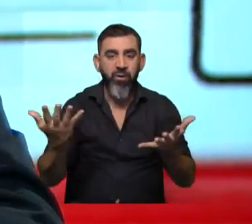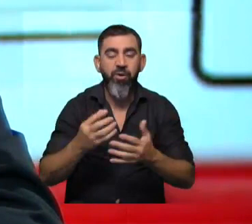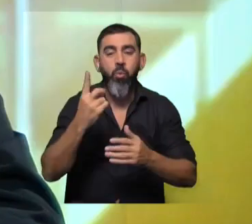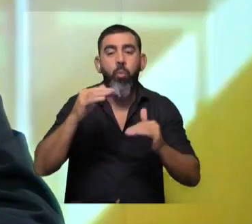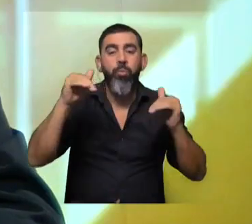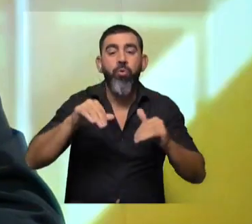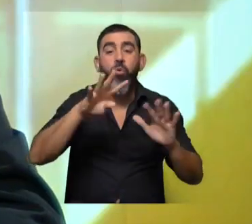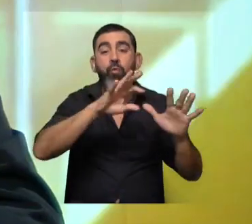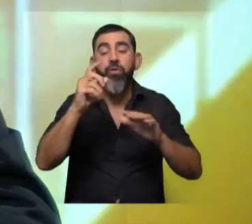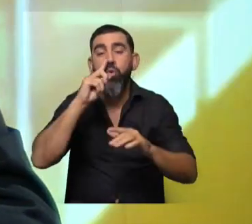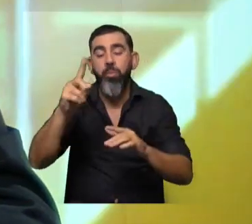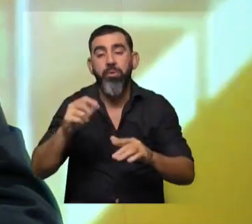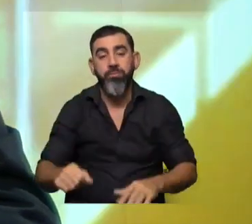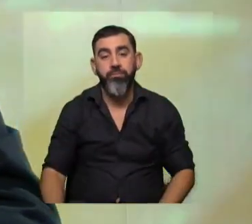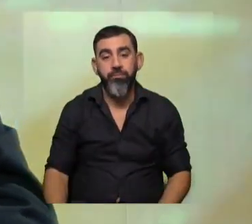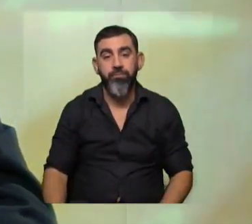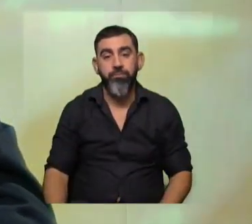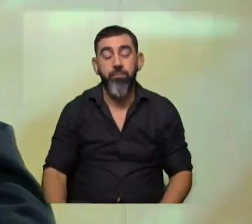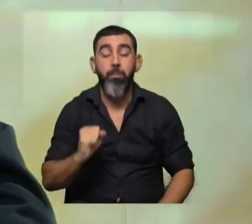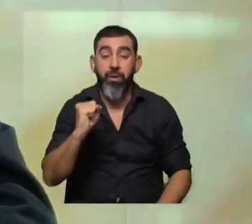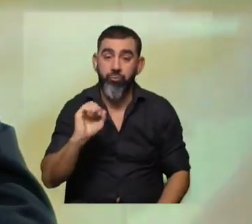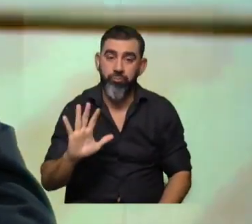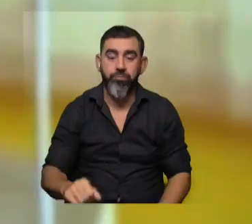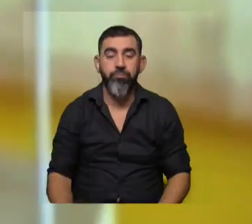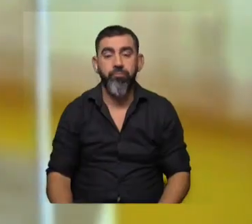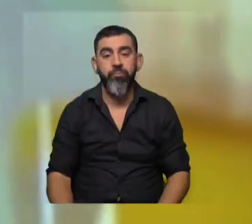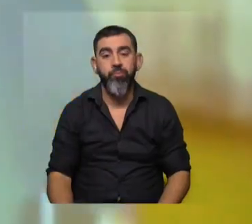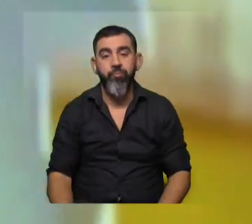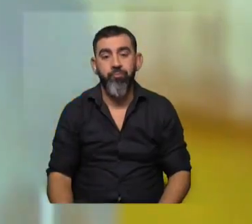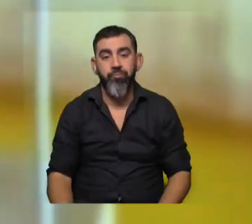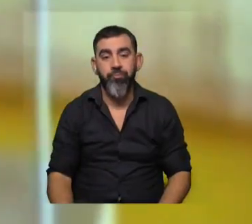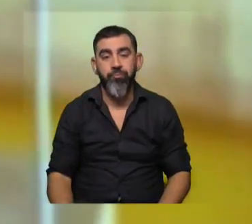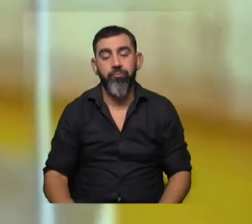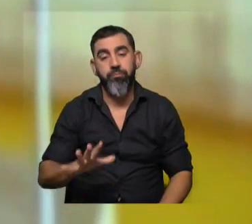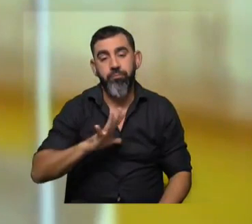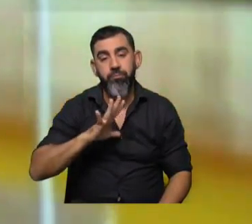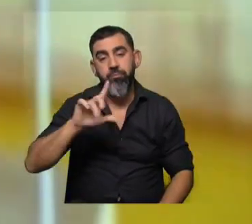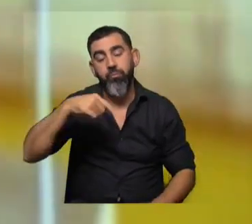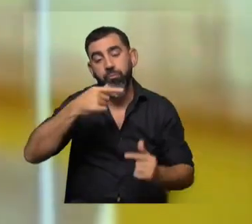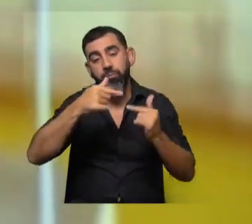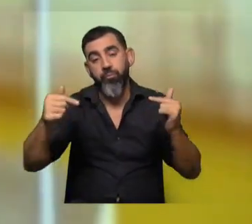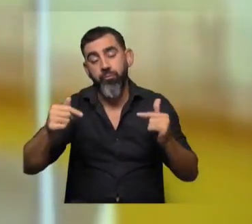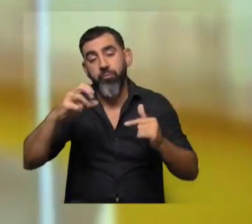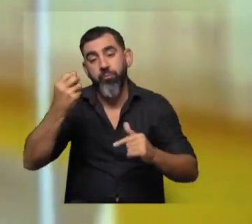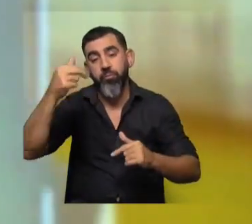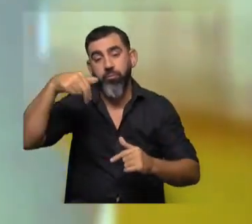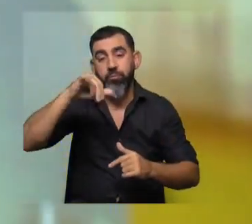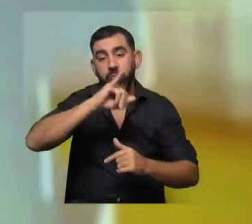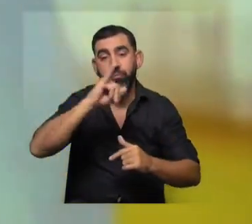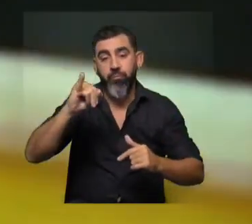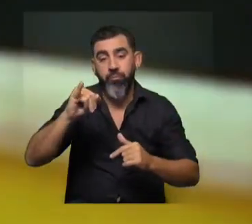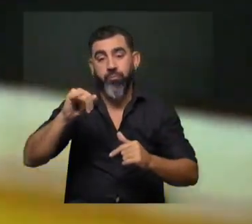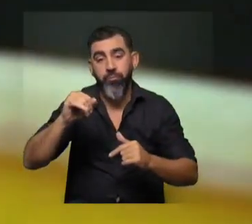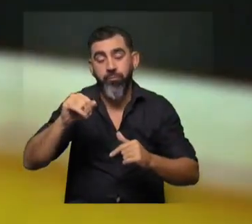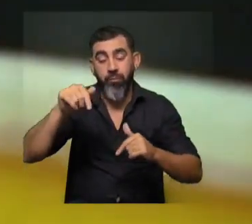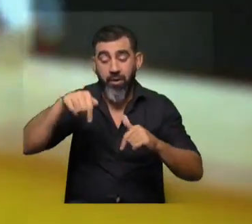.900.000 pesos. Hay otra pata de ANI que es tal vez la que nos detenemos menos en programas como